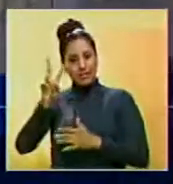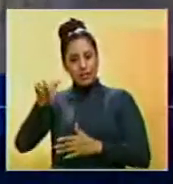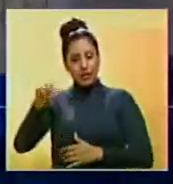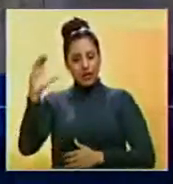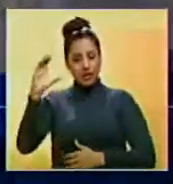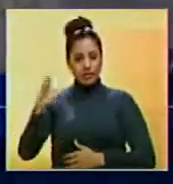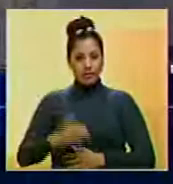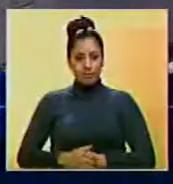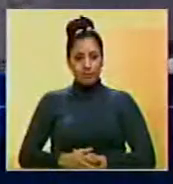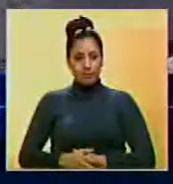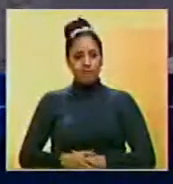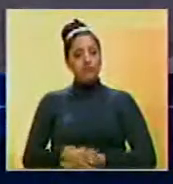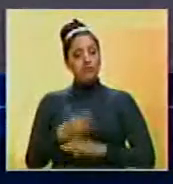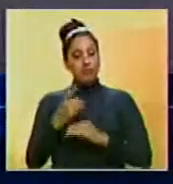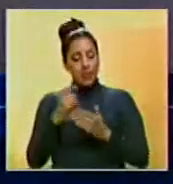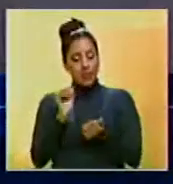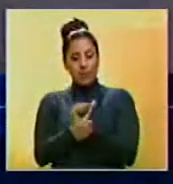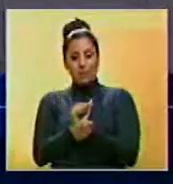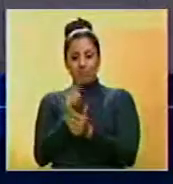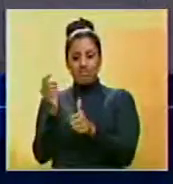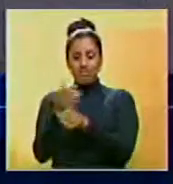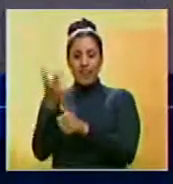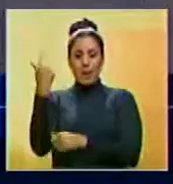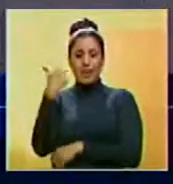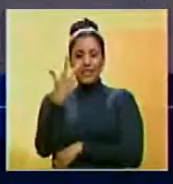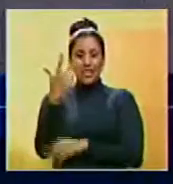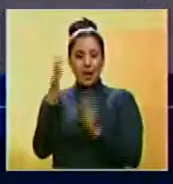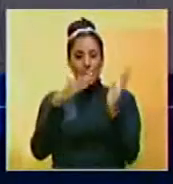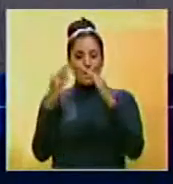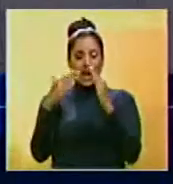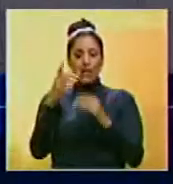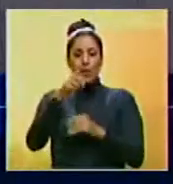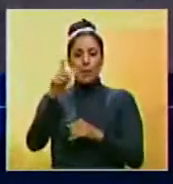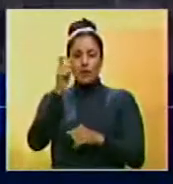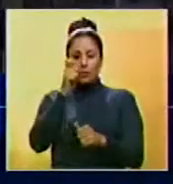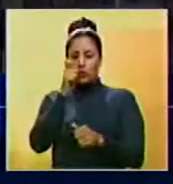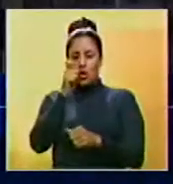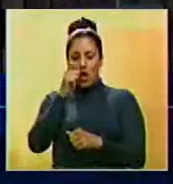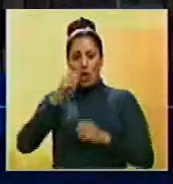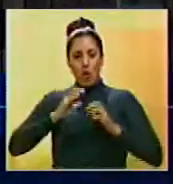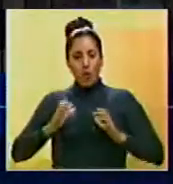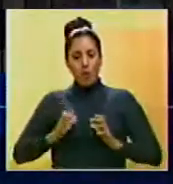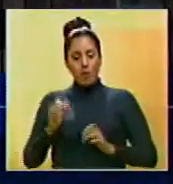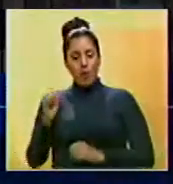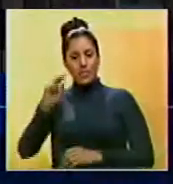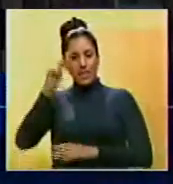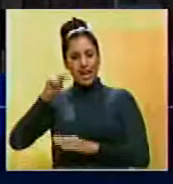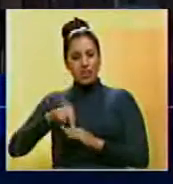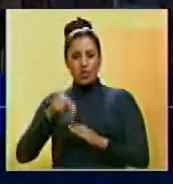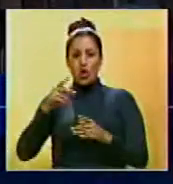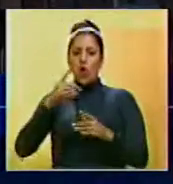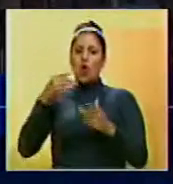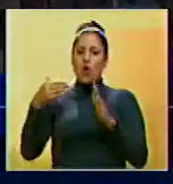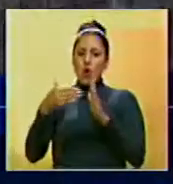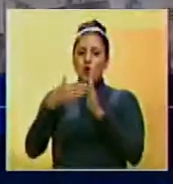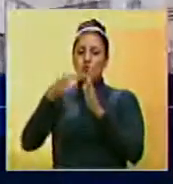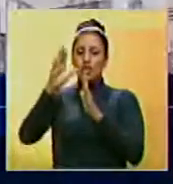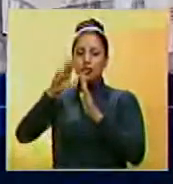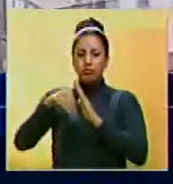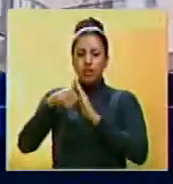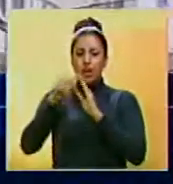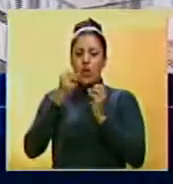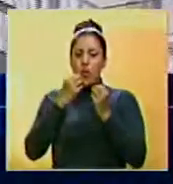aquí en Caracas. El hecho fue detectado el pasado 3 de marzo cuando funcionarios del Cuerpo de Policía Nacional contra la corrupción